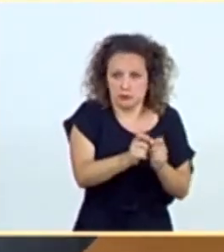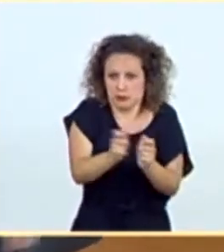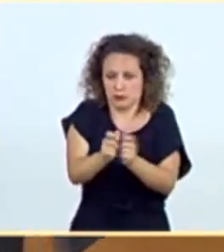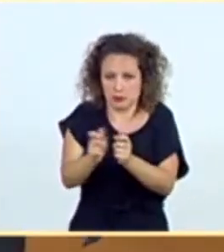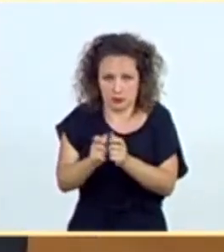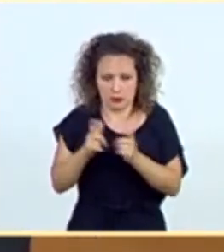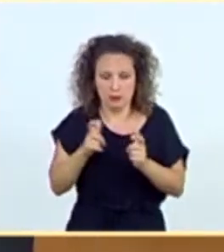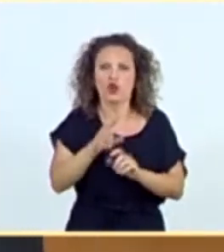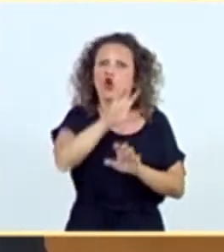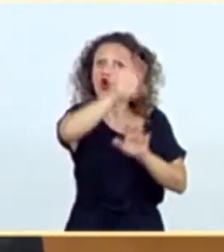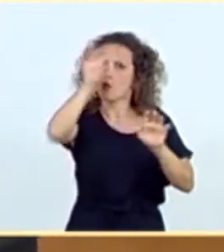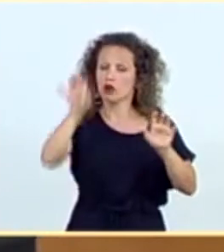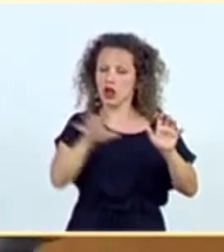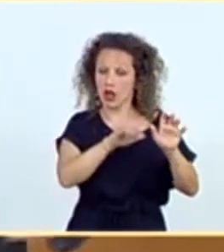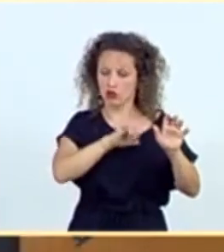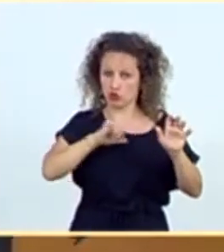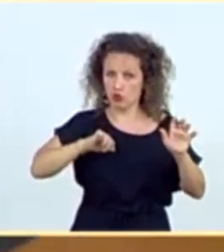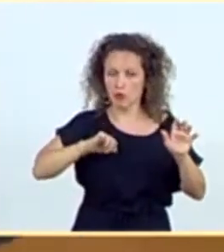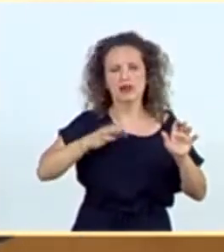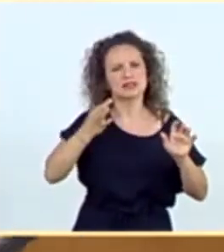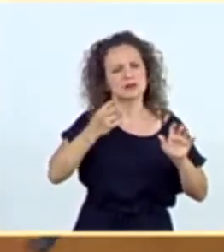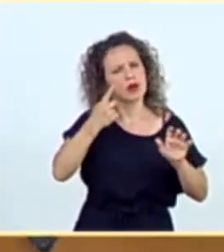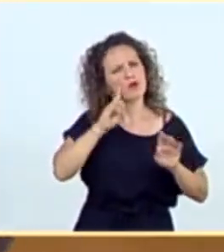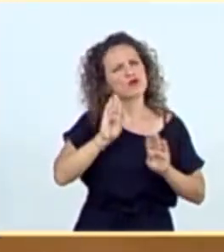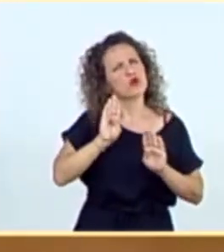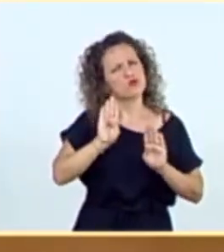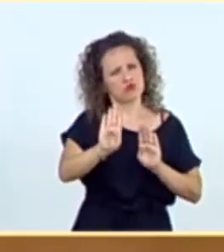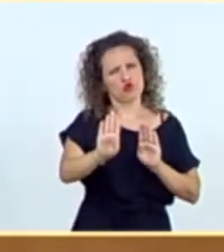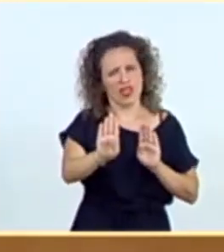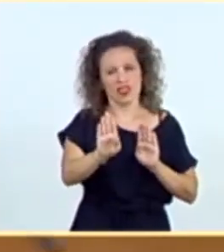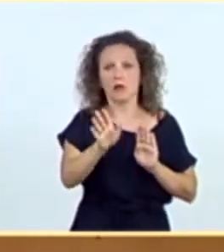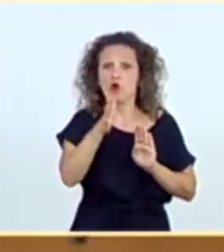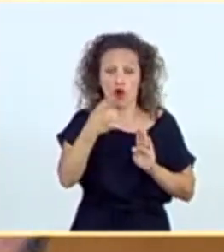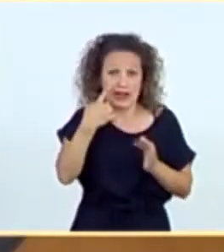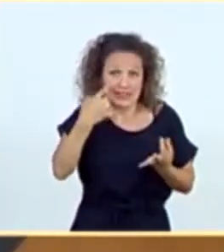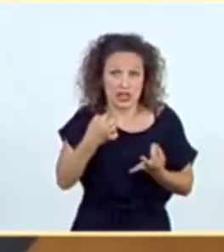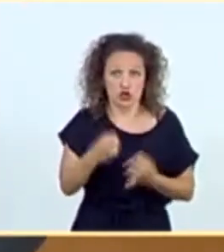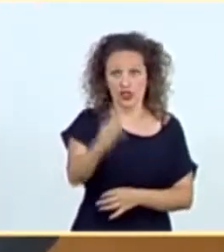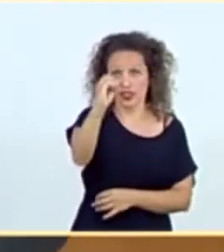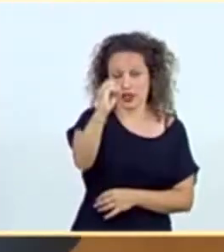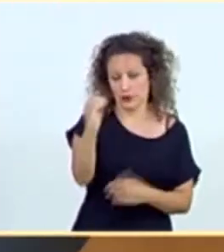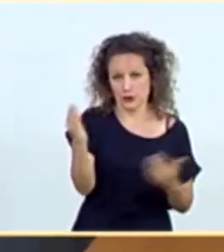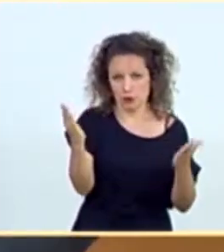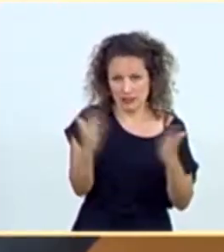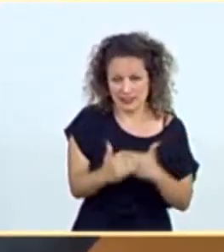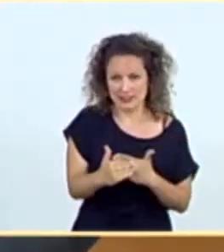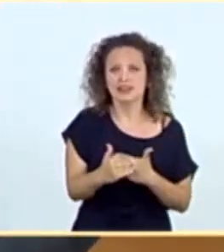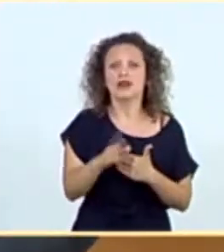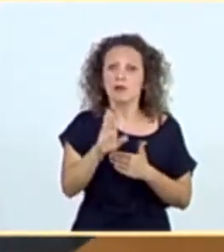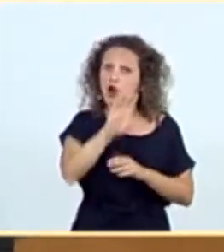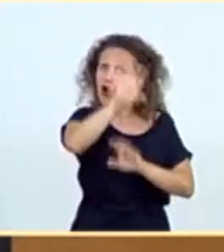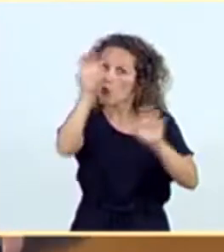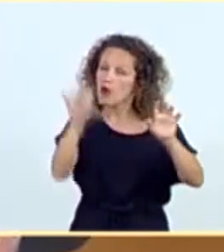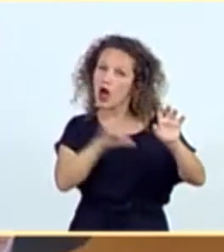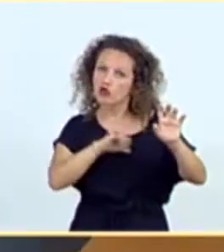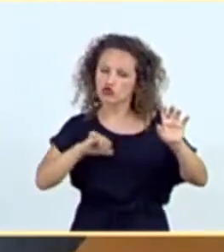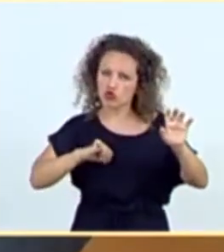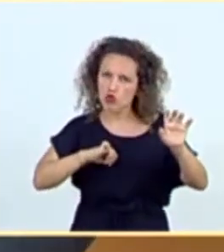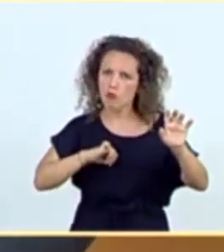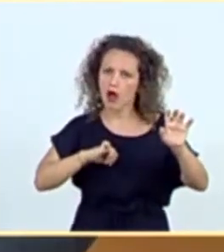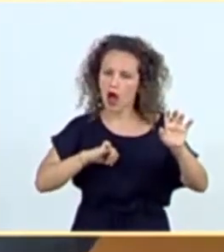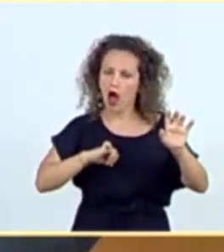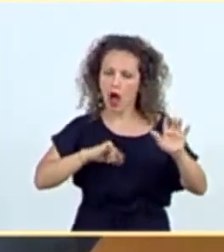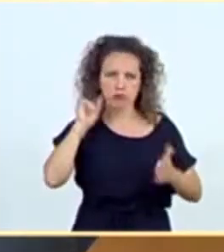siempre con prudencia, porque evidentemente riesgo cero no existe, es decir que las comunidades autónomas hasta ahora han detectado